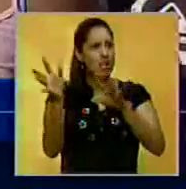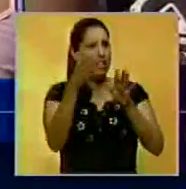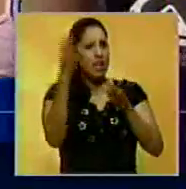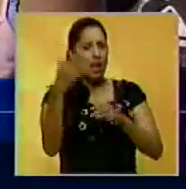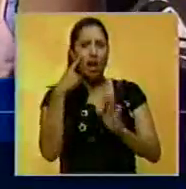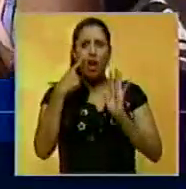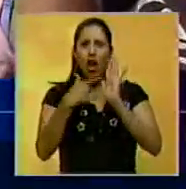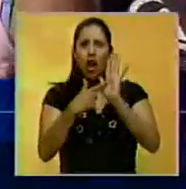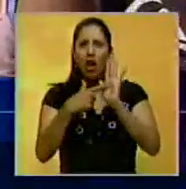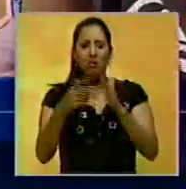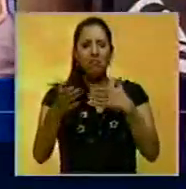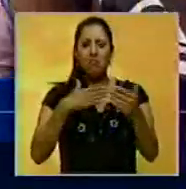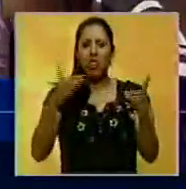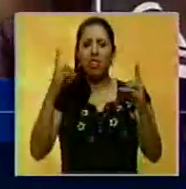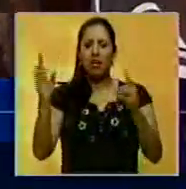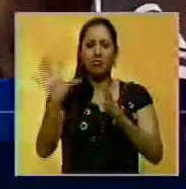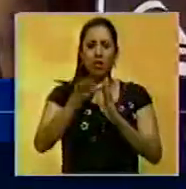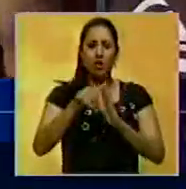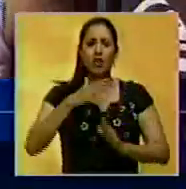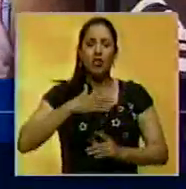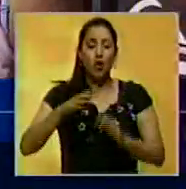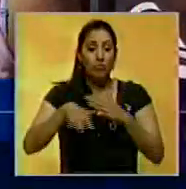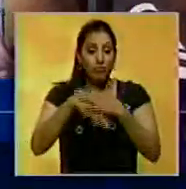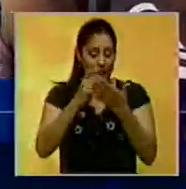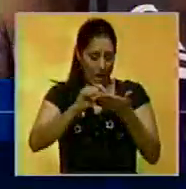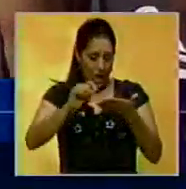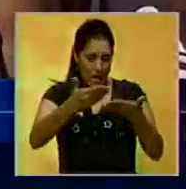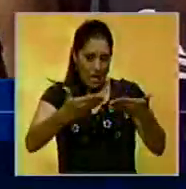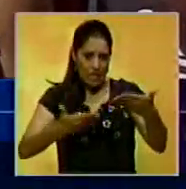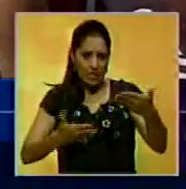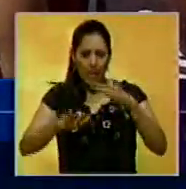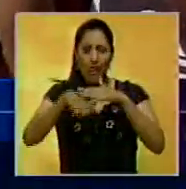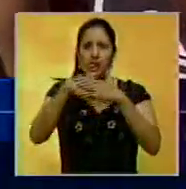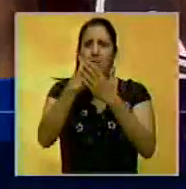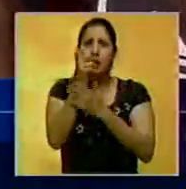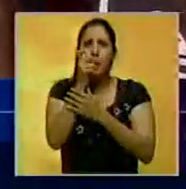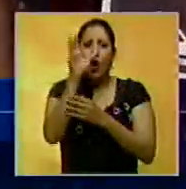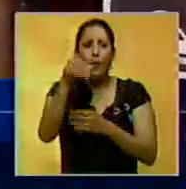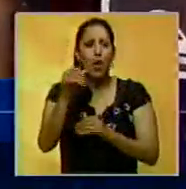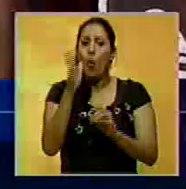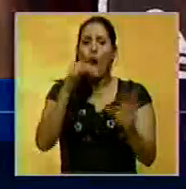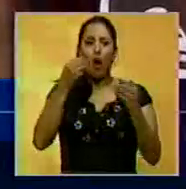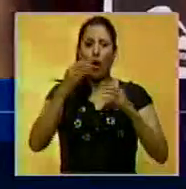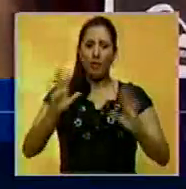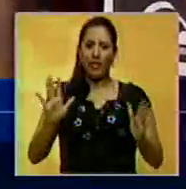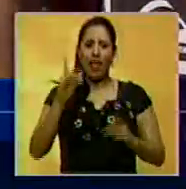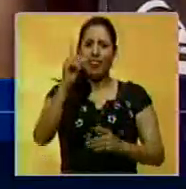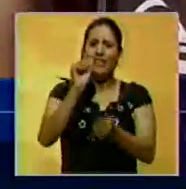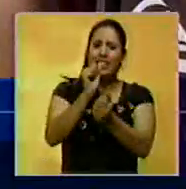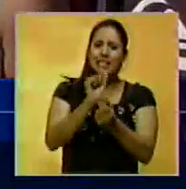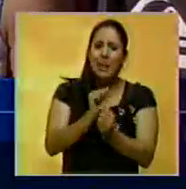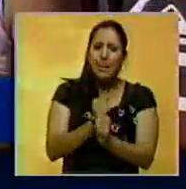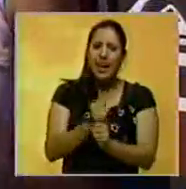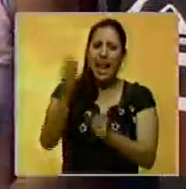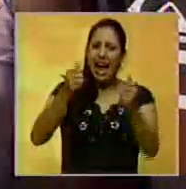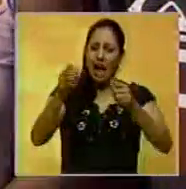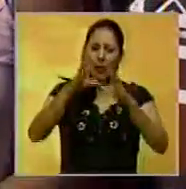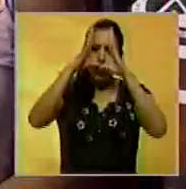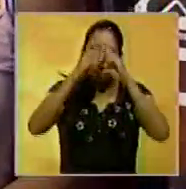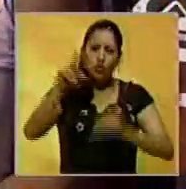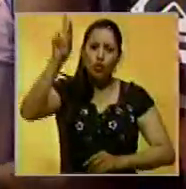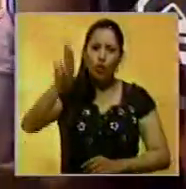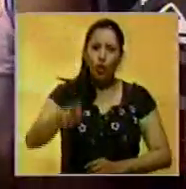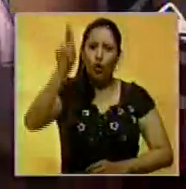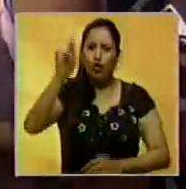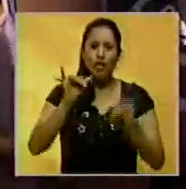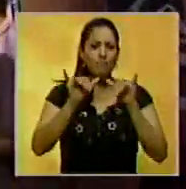hoy en la mañana cuando viene la gente que uno hace el sacrificio de anotarse, entonces resulta, no hay comida, hay que esperar que llegue el camión, todos los